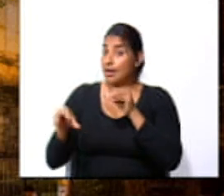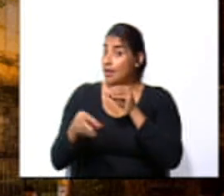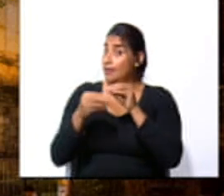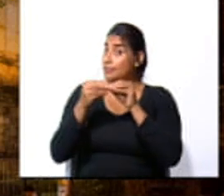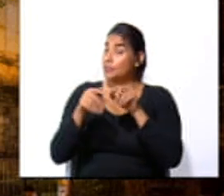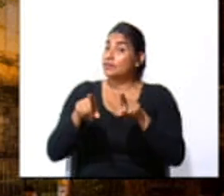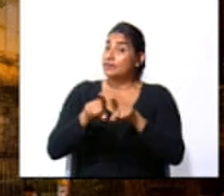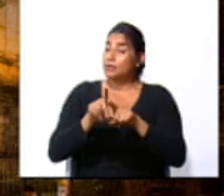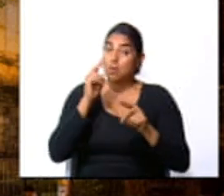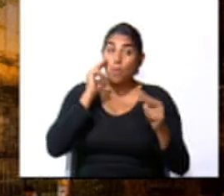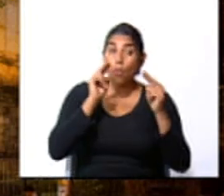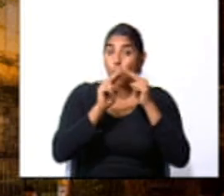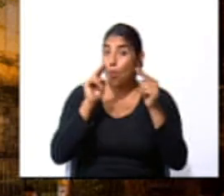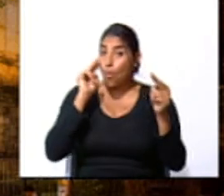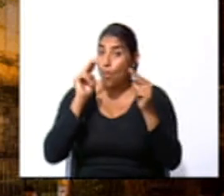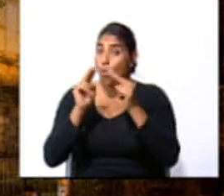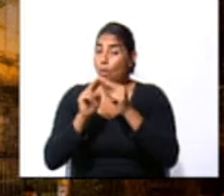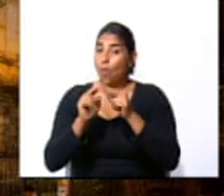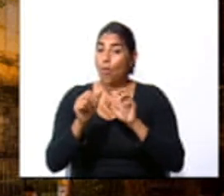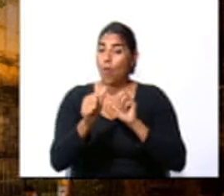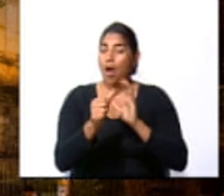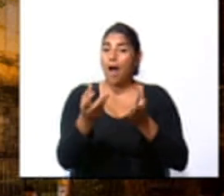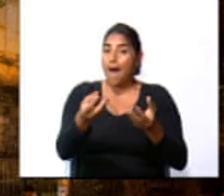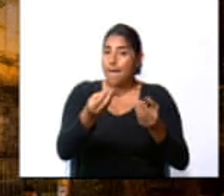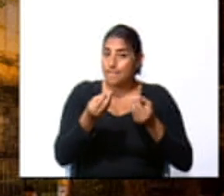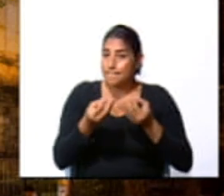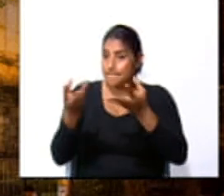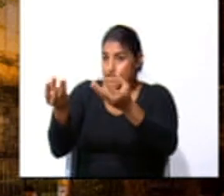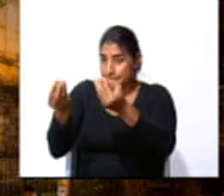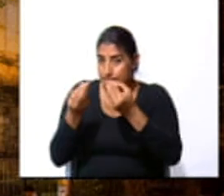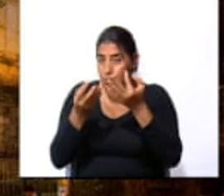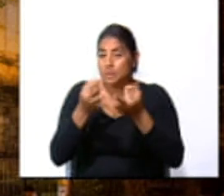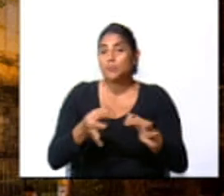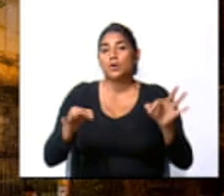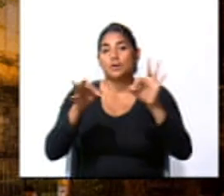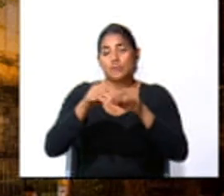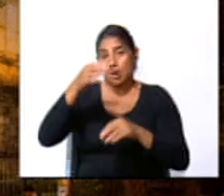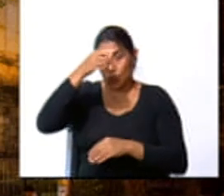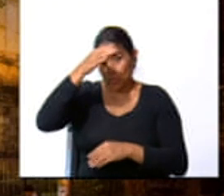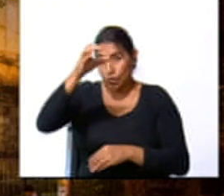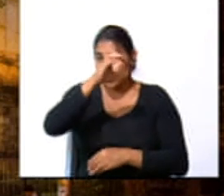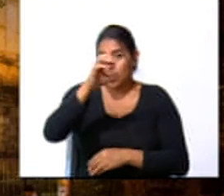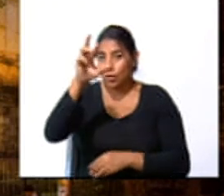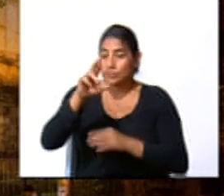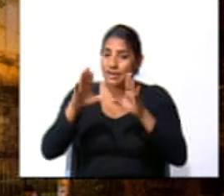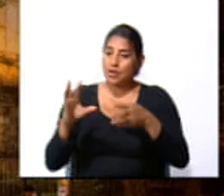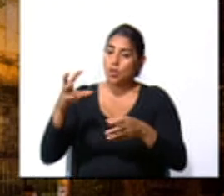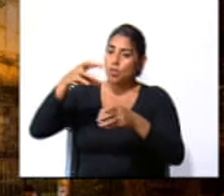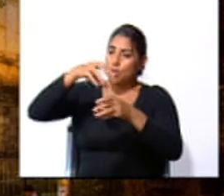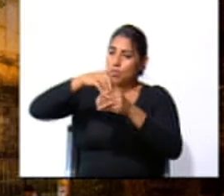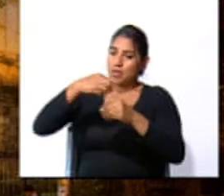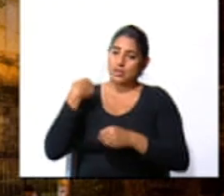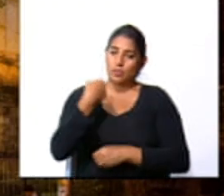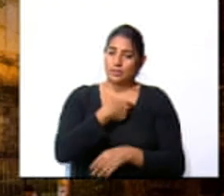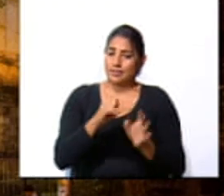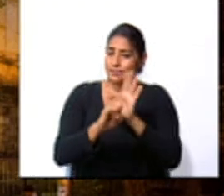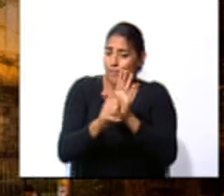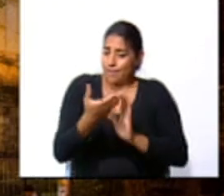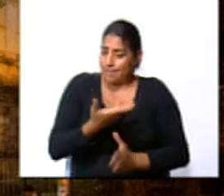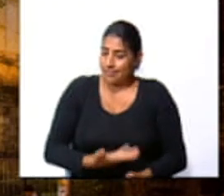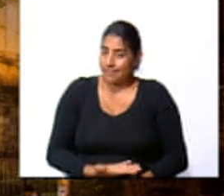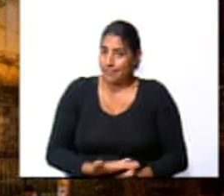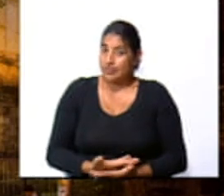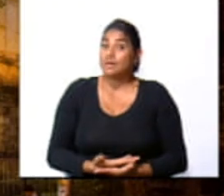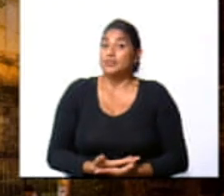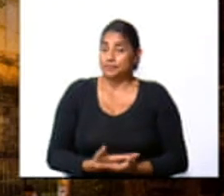vamos a conocer aportes importantísimos de toda la cultura costarricense, es parte de nuestra idiosincrasia. Muy